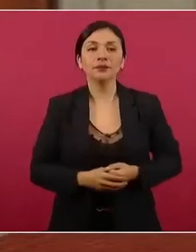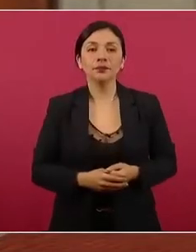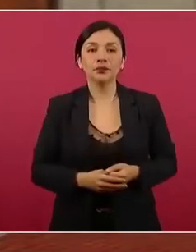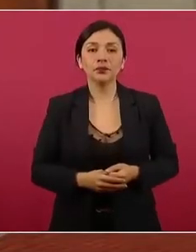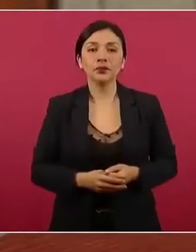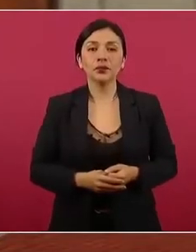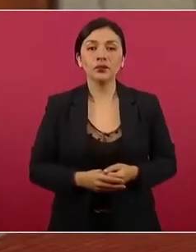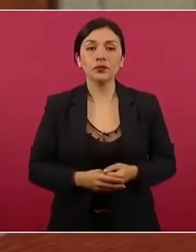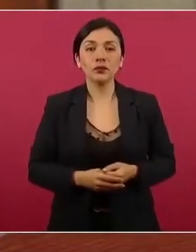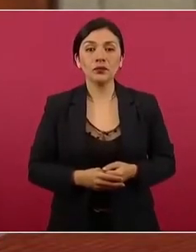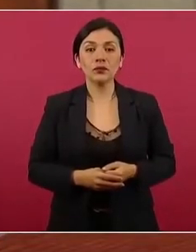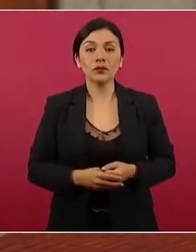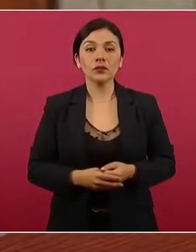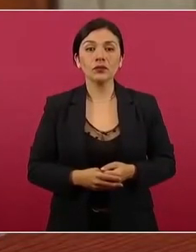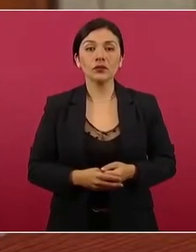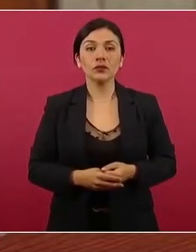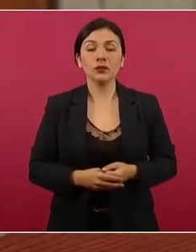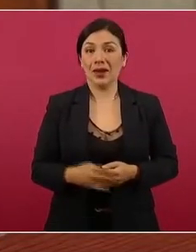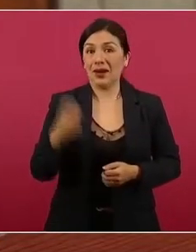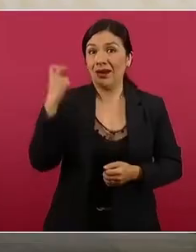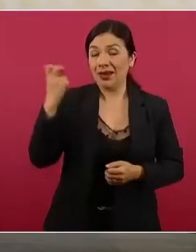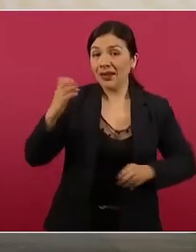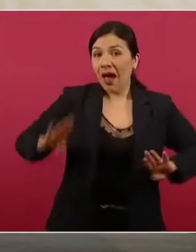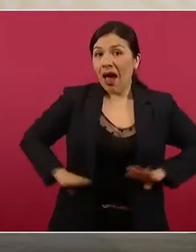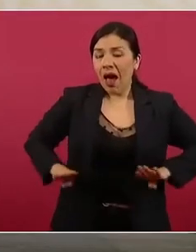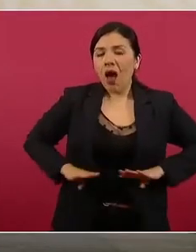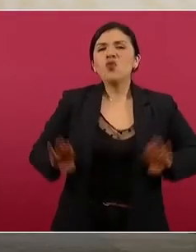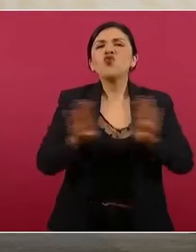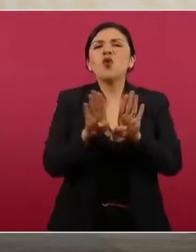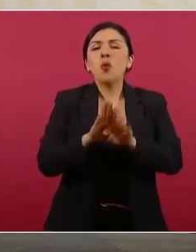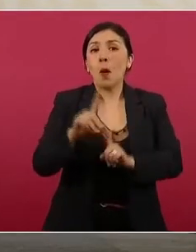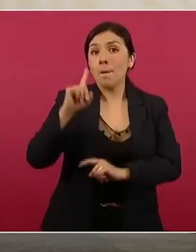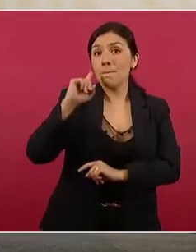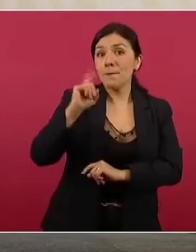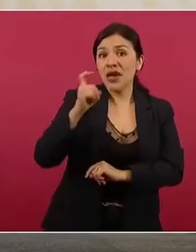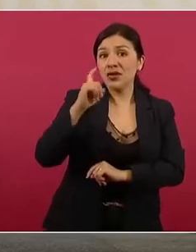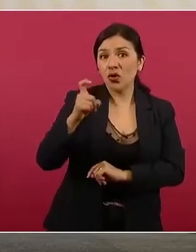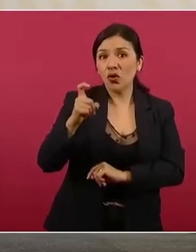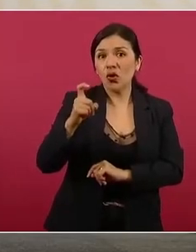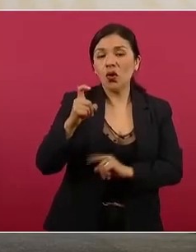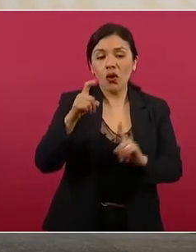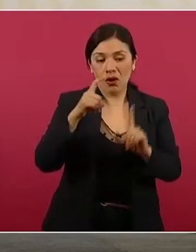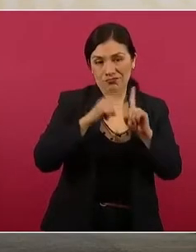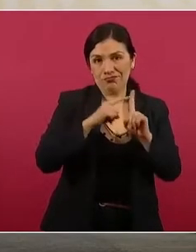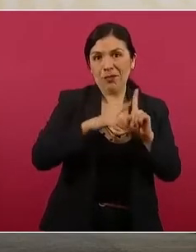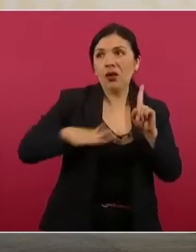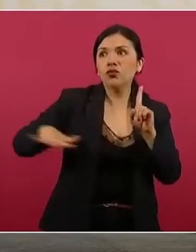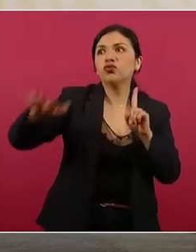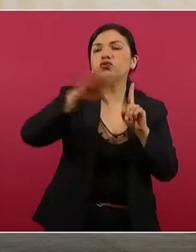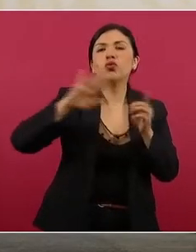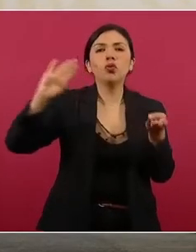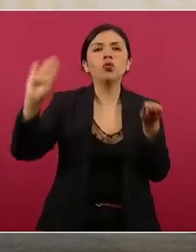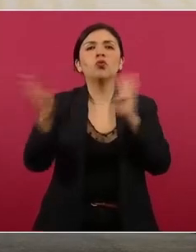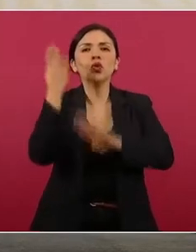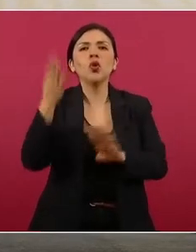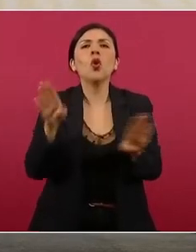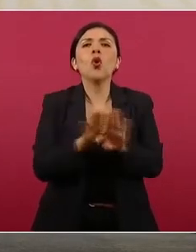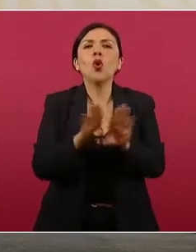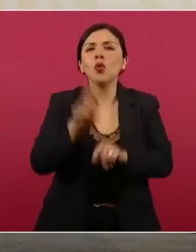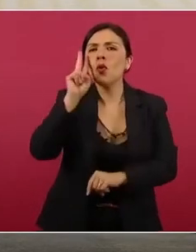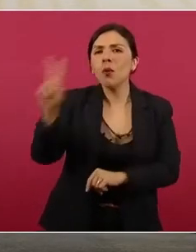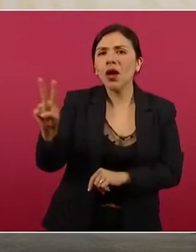esto es en el mundo, el peso con relación a otras monedas.